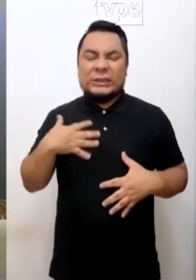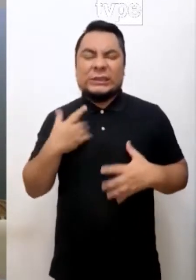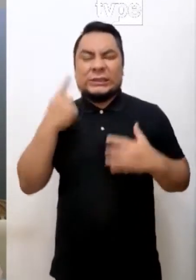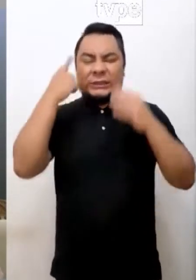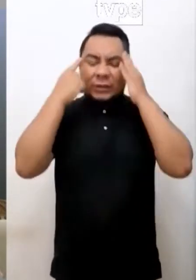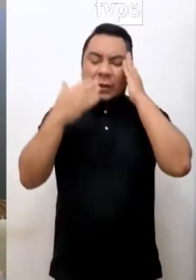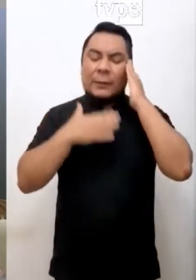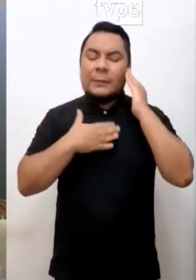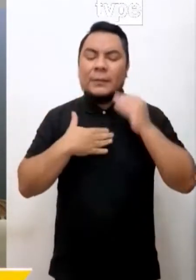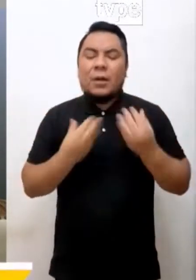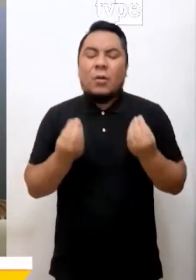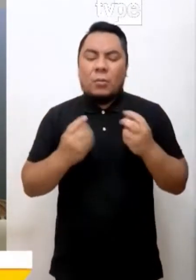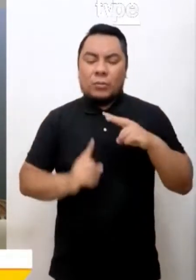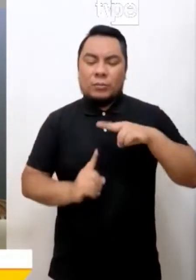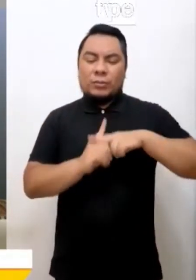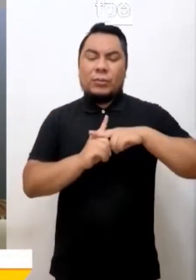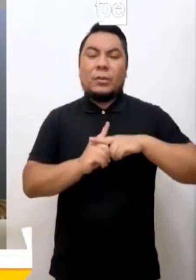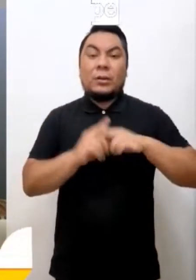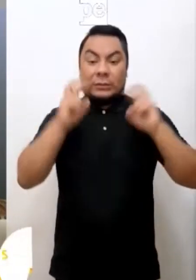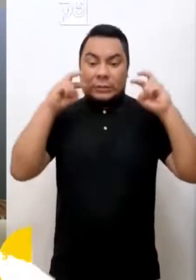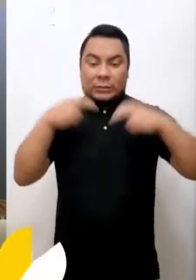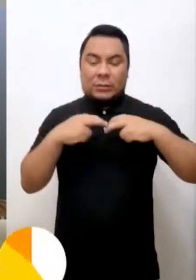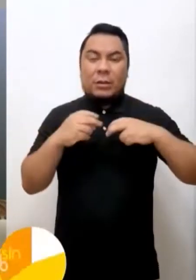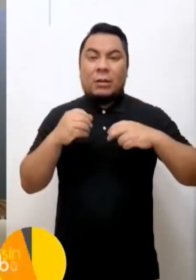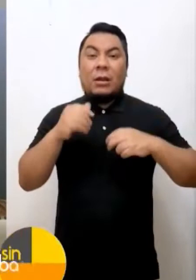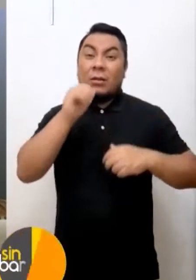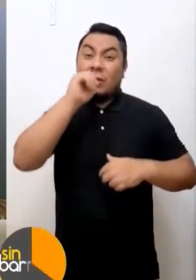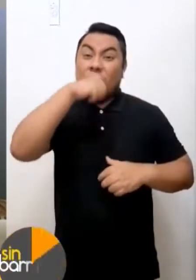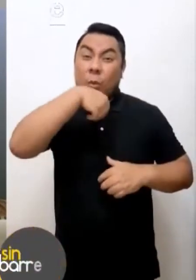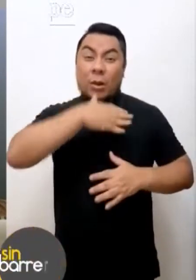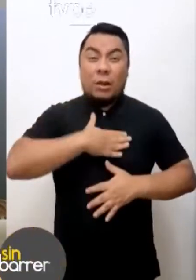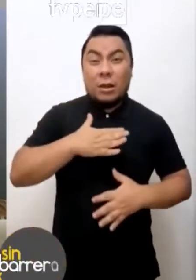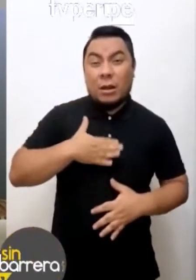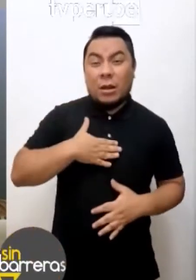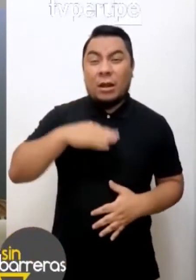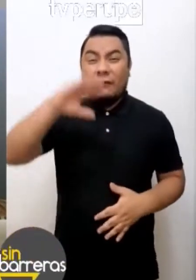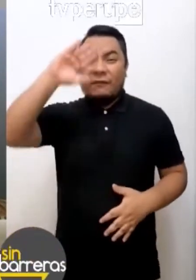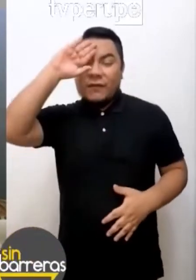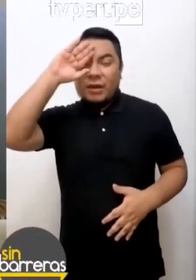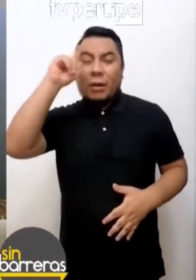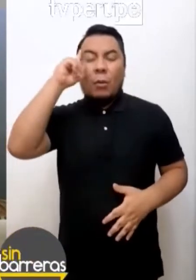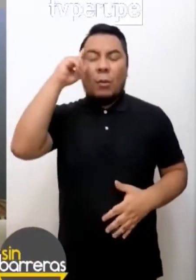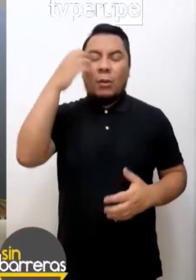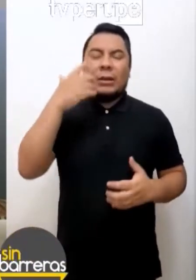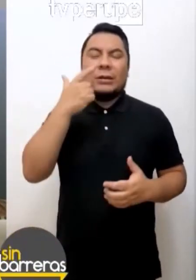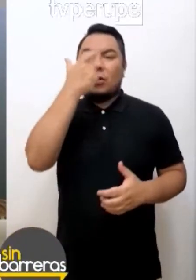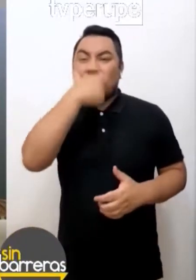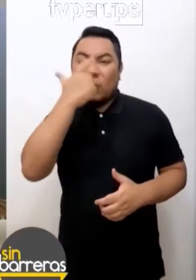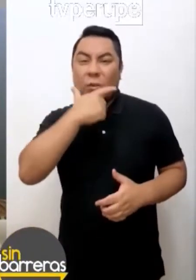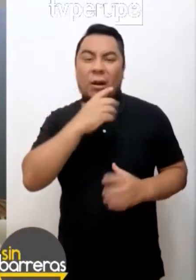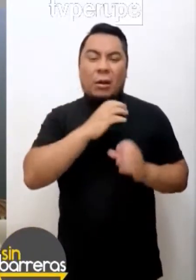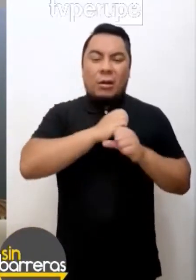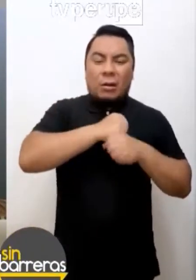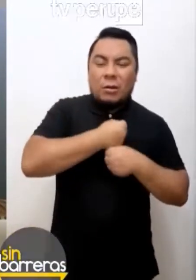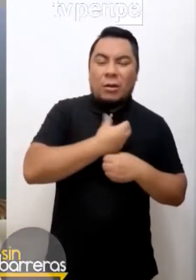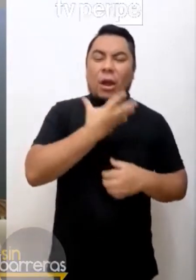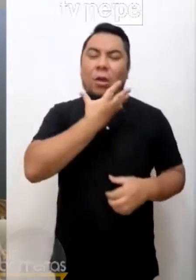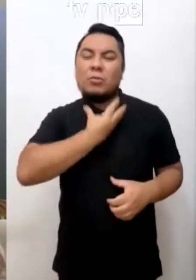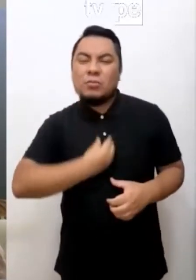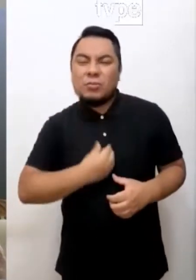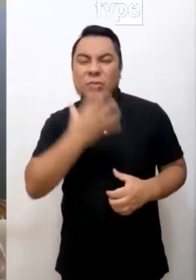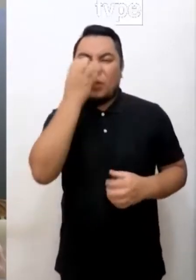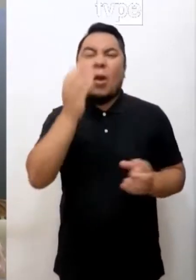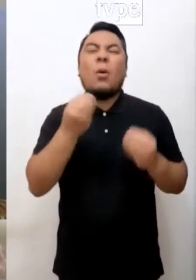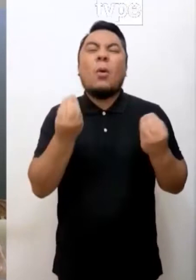habla la ansiedad a través de mí. ¿Qué síntomas presenta? ¿Síntomas físicos? ¿Síntomas cognitivos? ¿Síntomas emocionales? ¿Síntomas